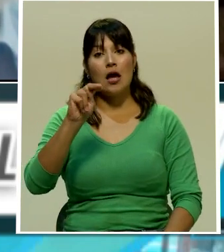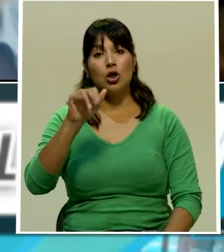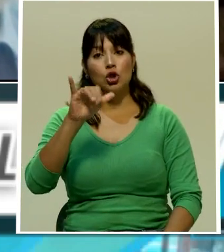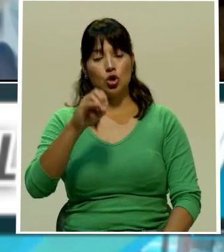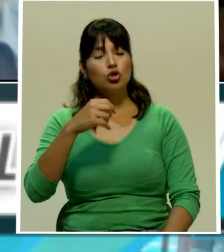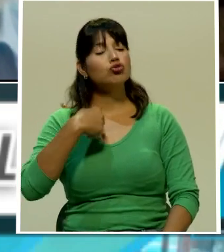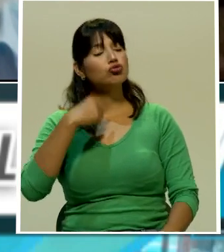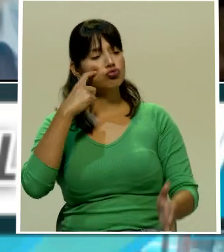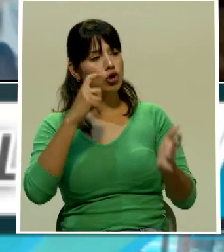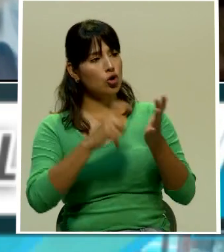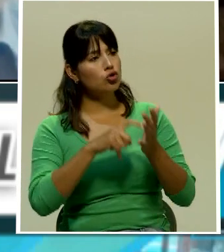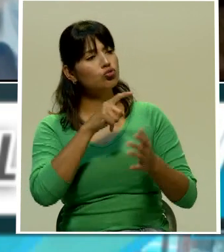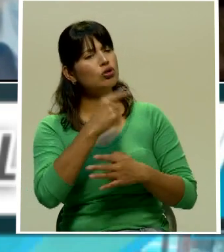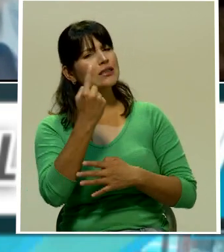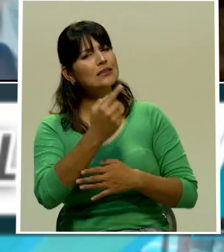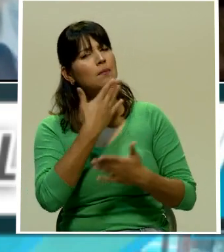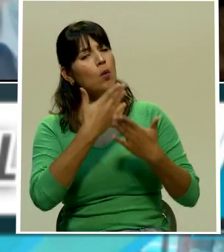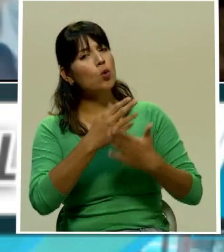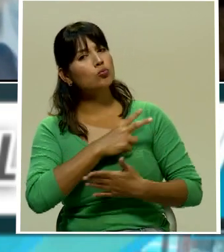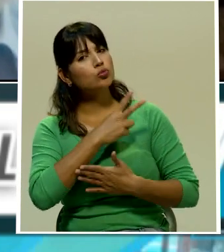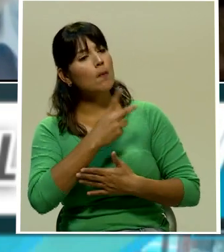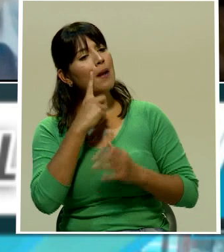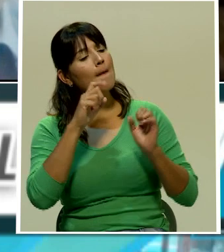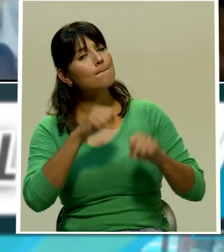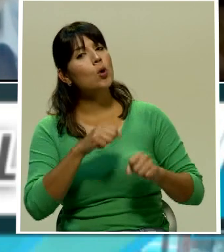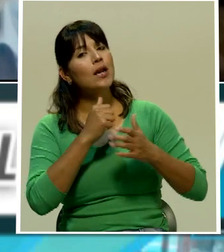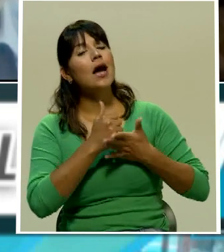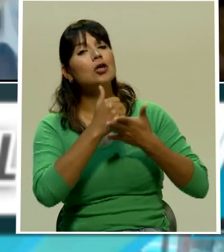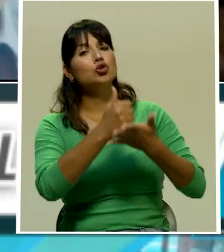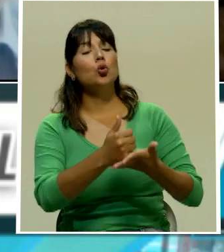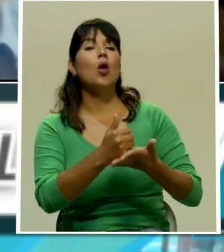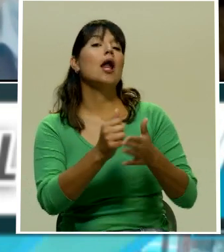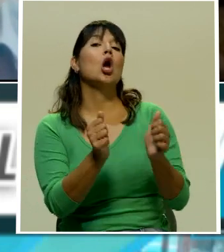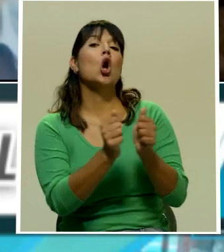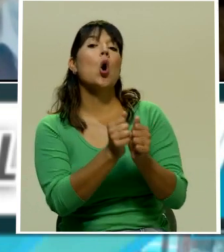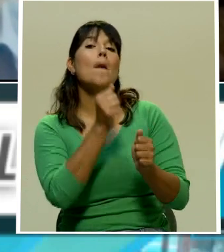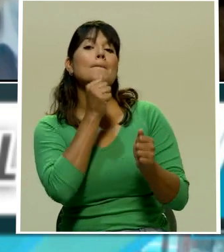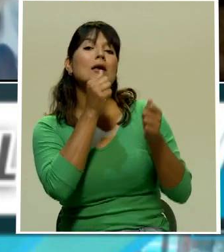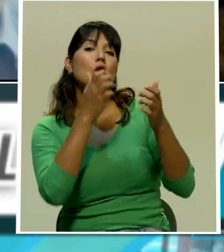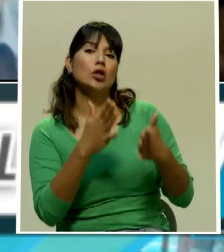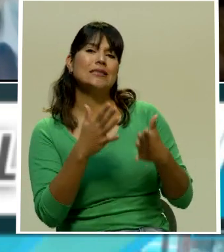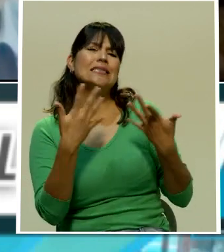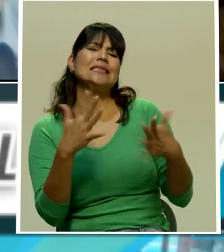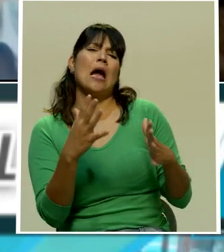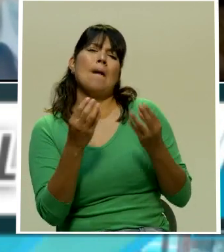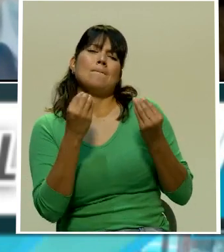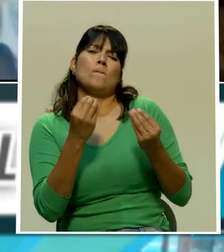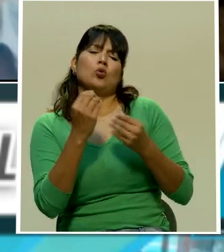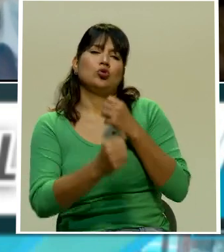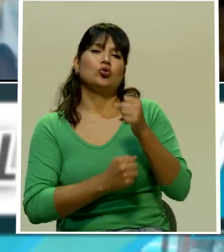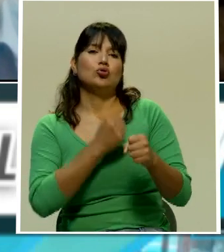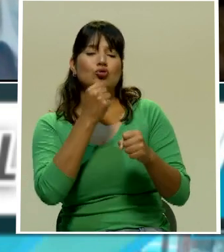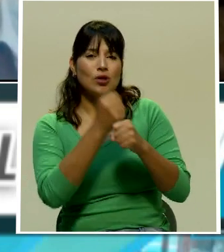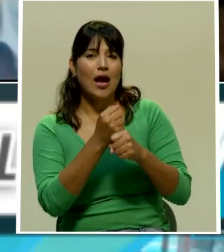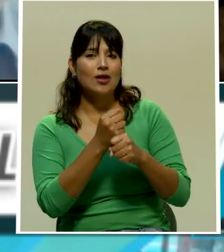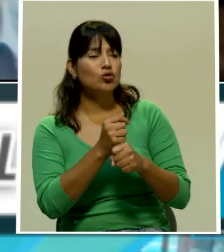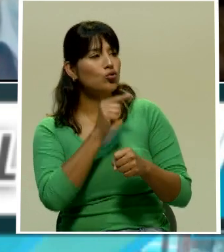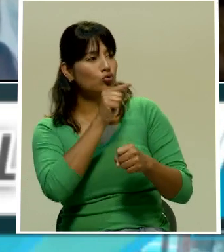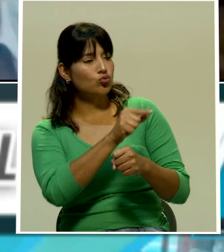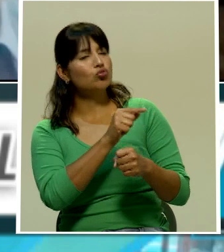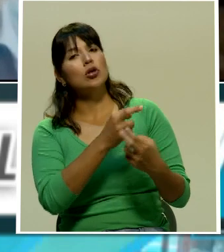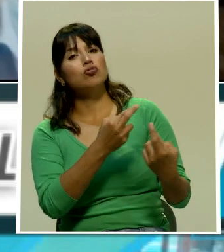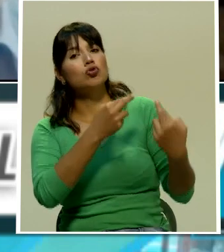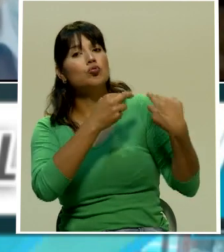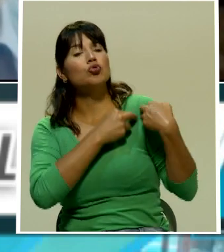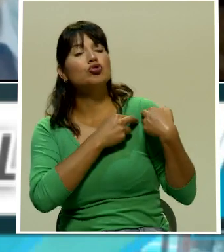su buena disposición a colaborar con el trabajo de la prensa son muchos años al frente de la